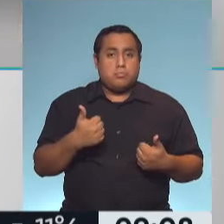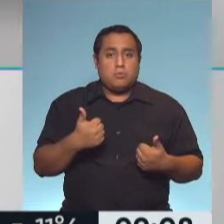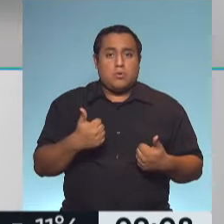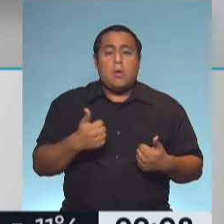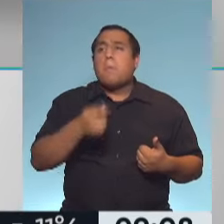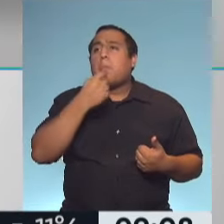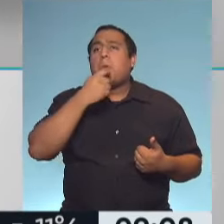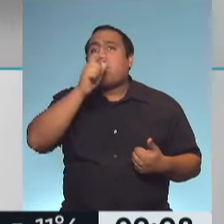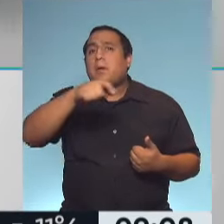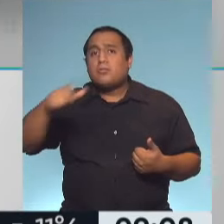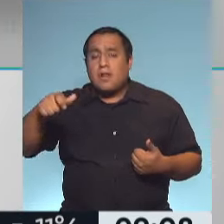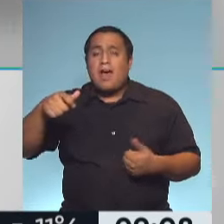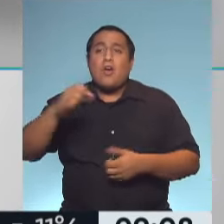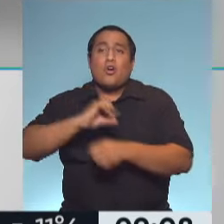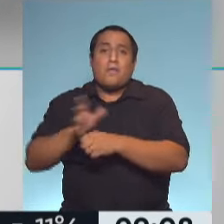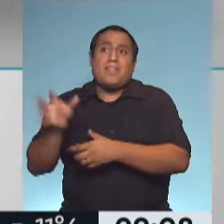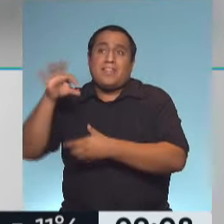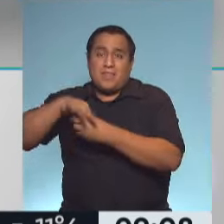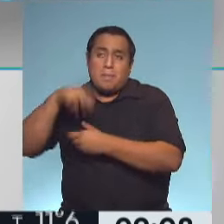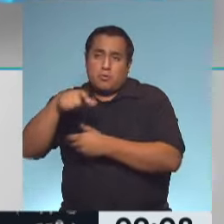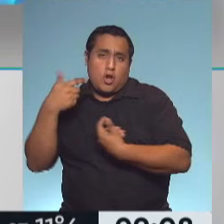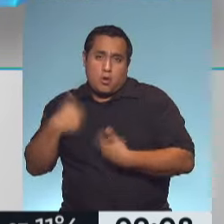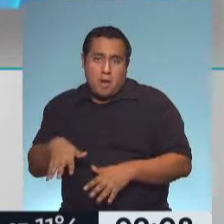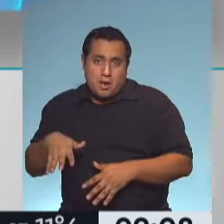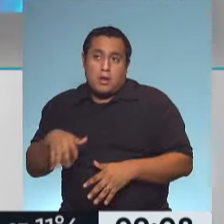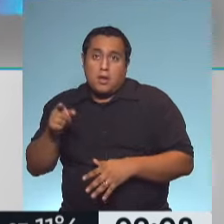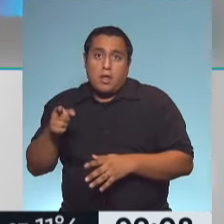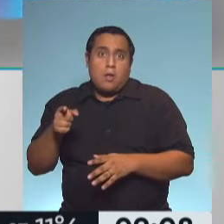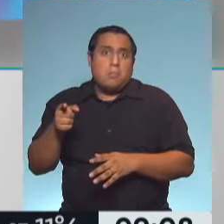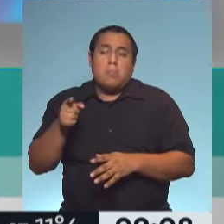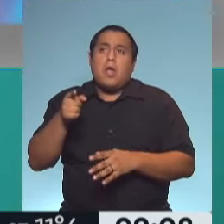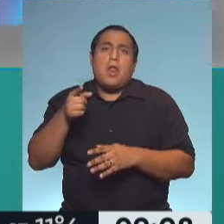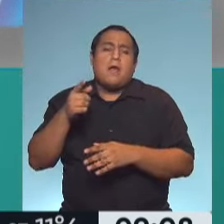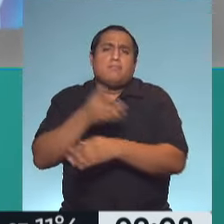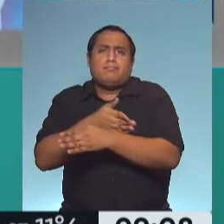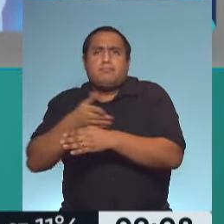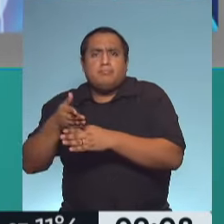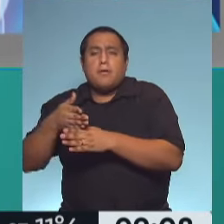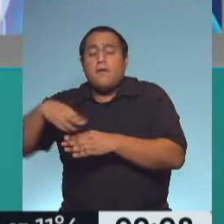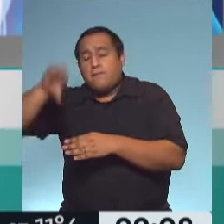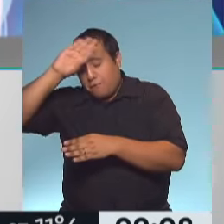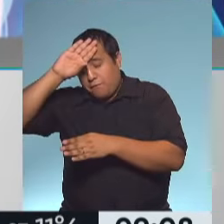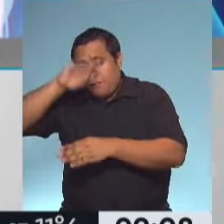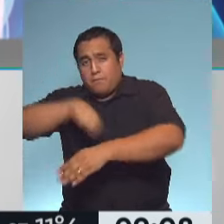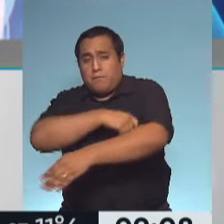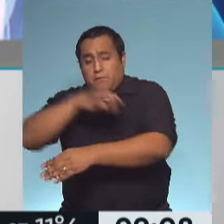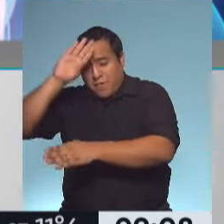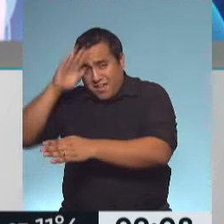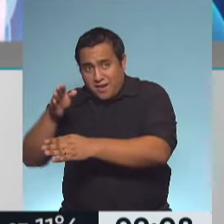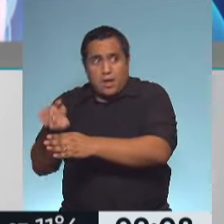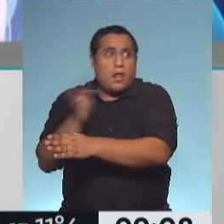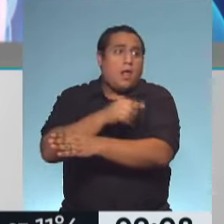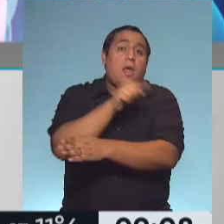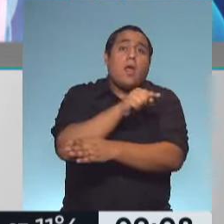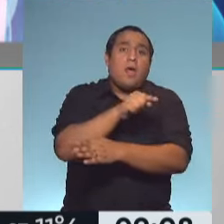grupo control. Claro, está muy bien lo que decís José Luis, porque en realidad es una enfermedad tan nueva, sobre la cual se están haciendo recién hace un año